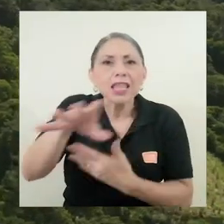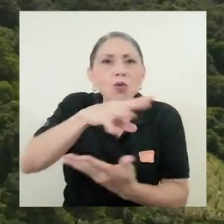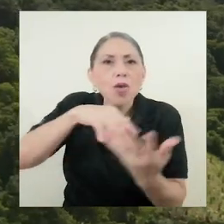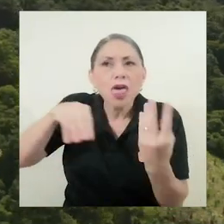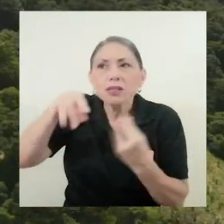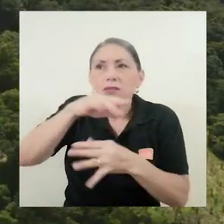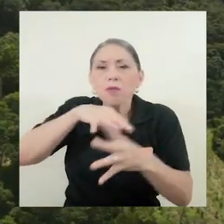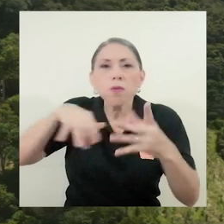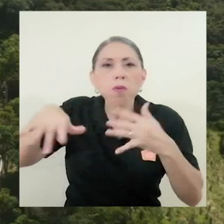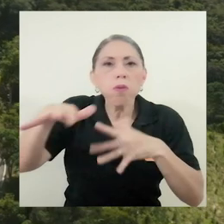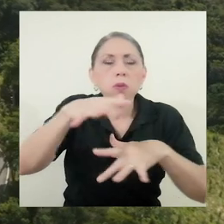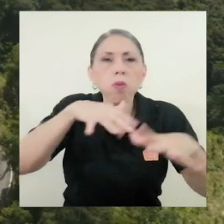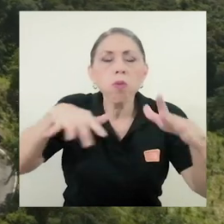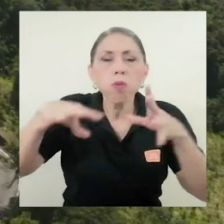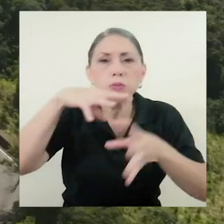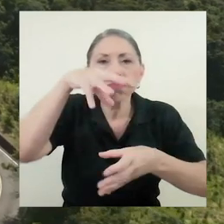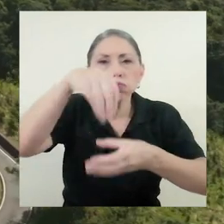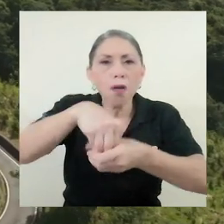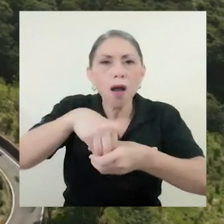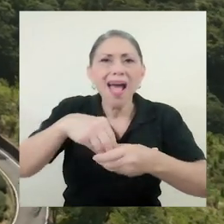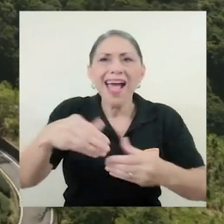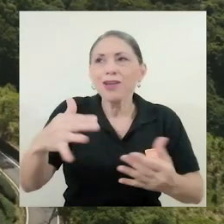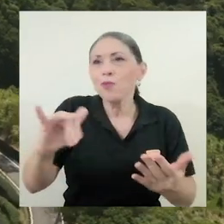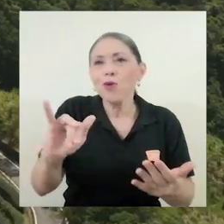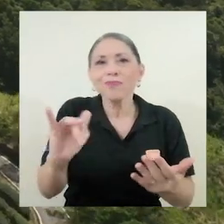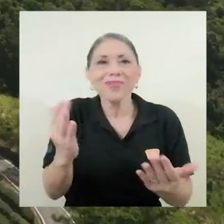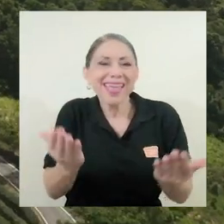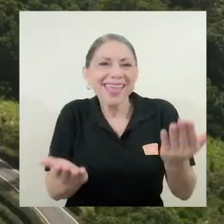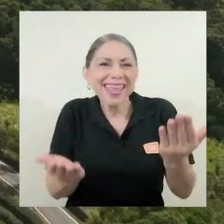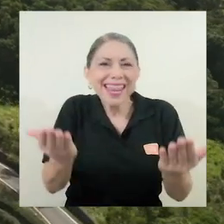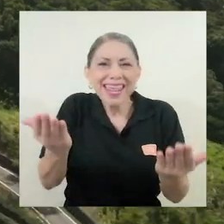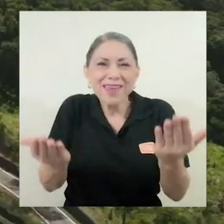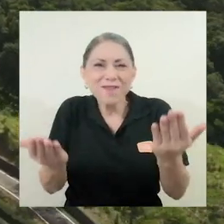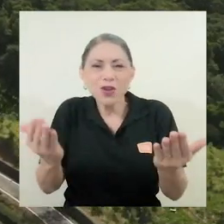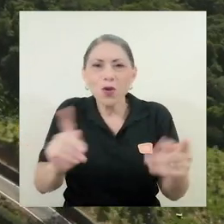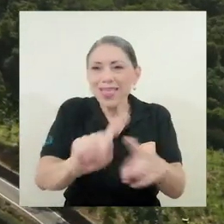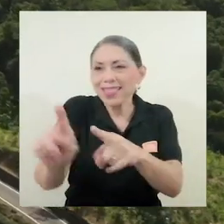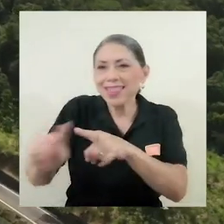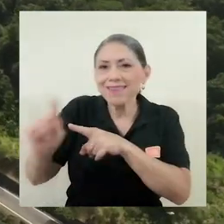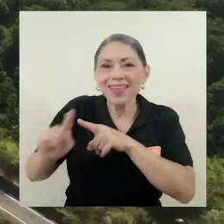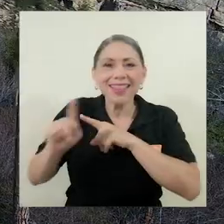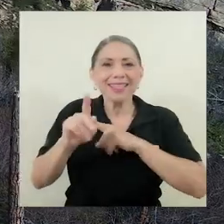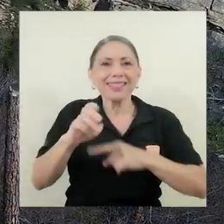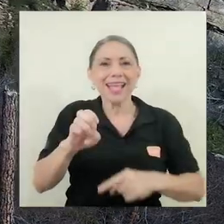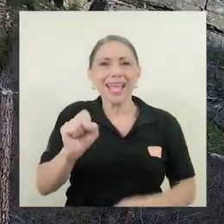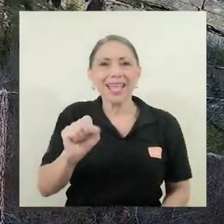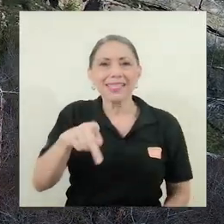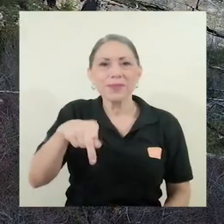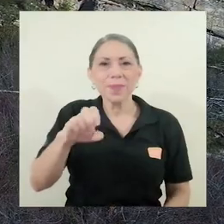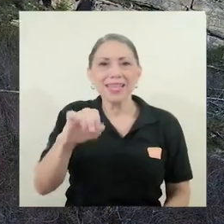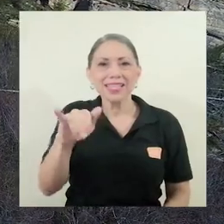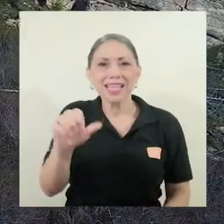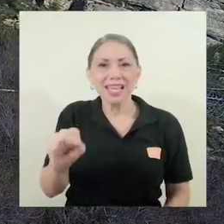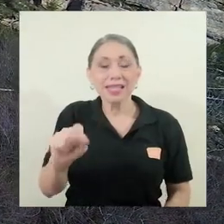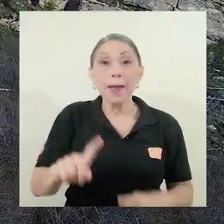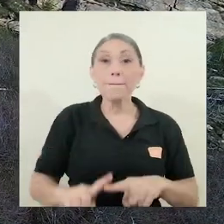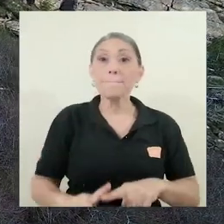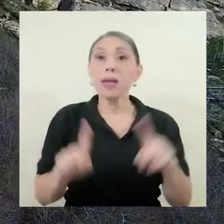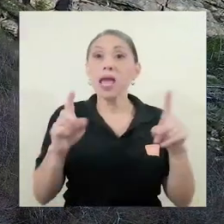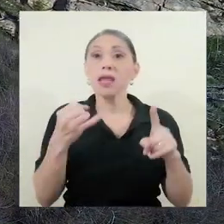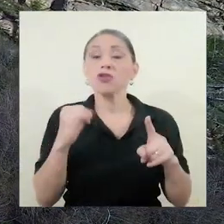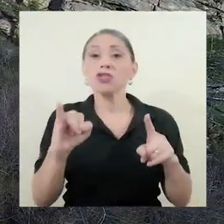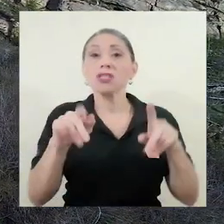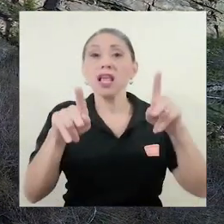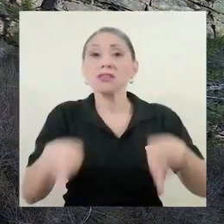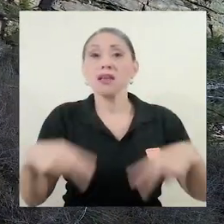que se mantenga cierto equilibrio, contención, digamos, entre esas especies. Pero, si el ser humano empieza a